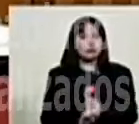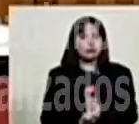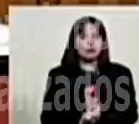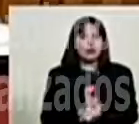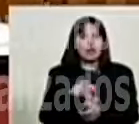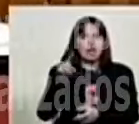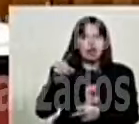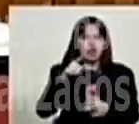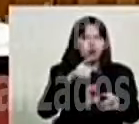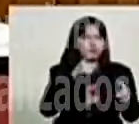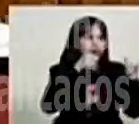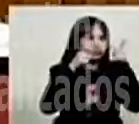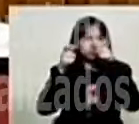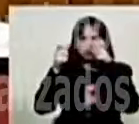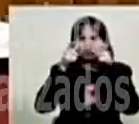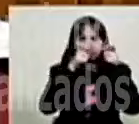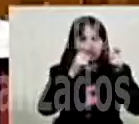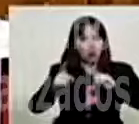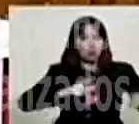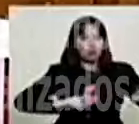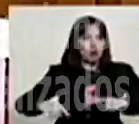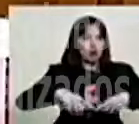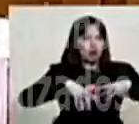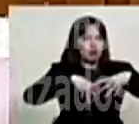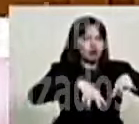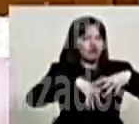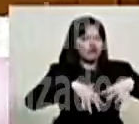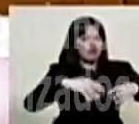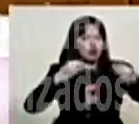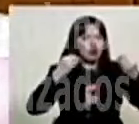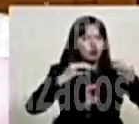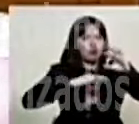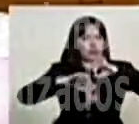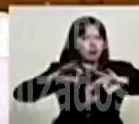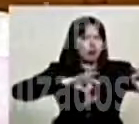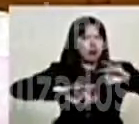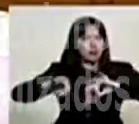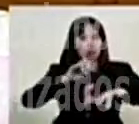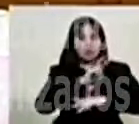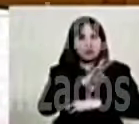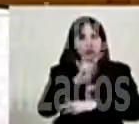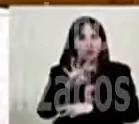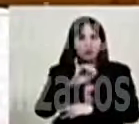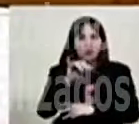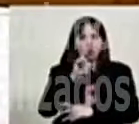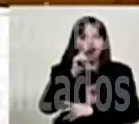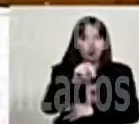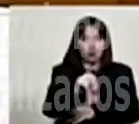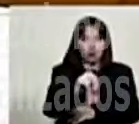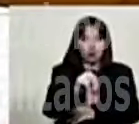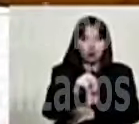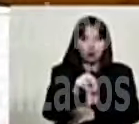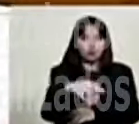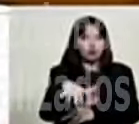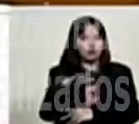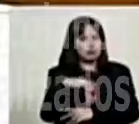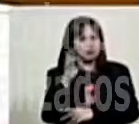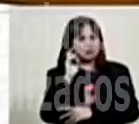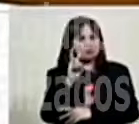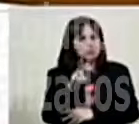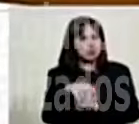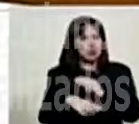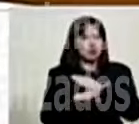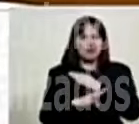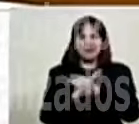Ellos habían hecho observación de los desfiles, de la preparación del desfile del 24 de junio. Y